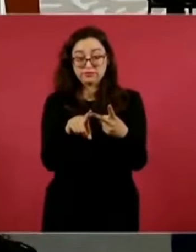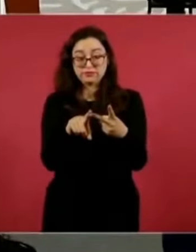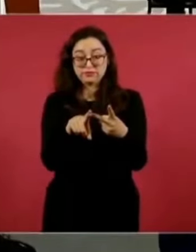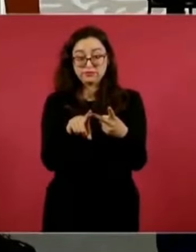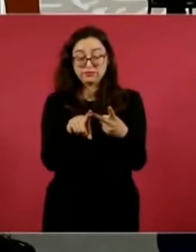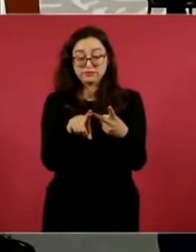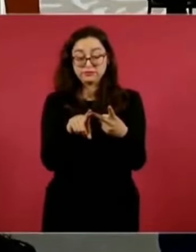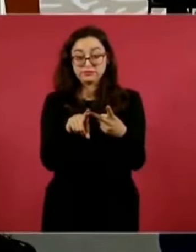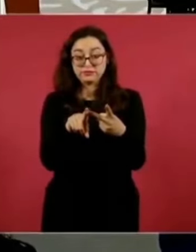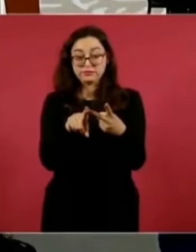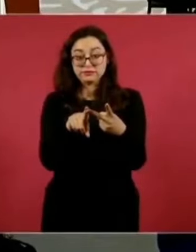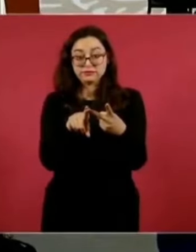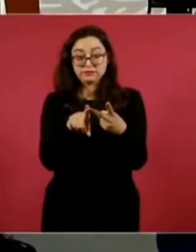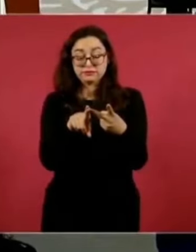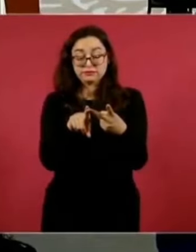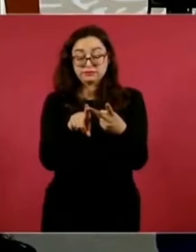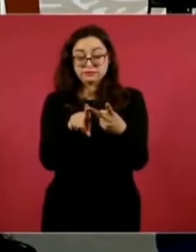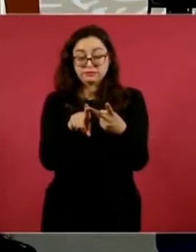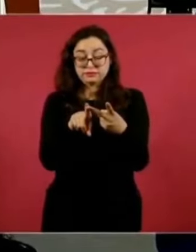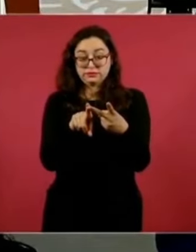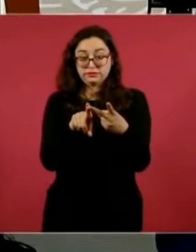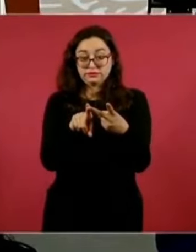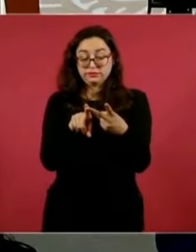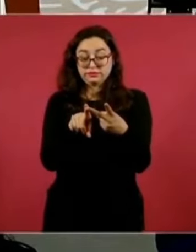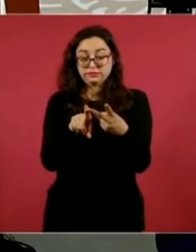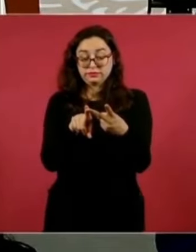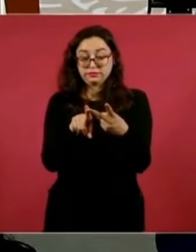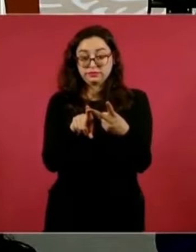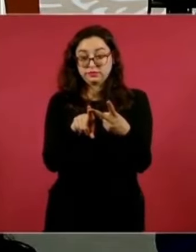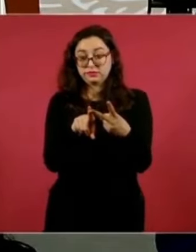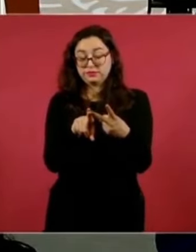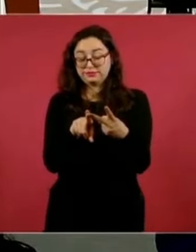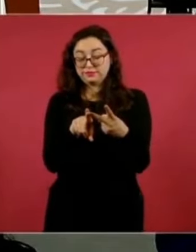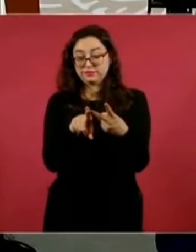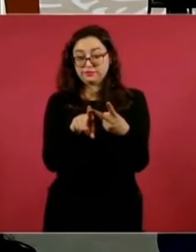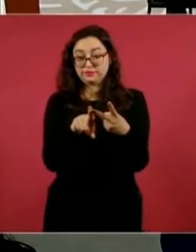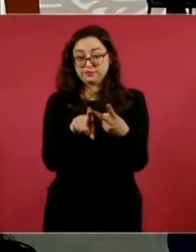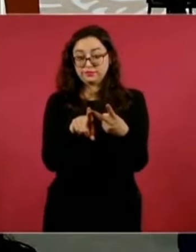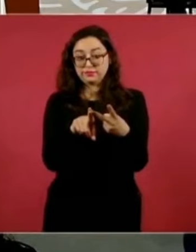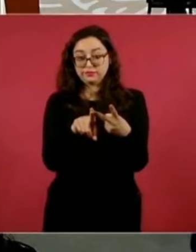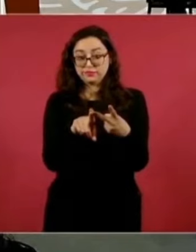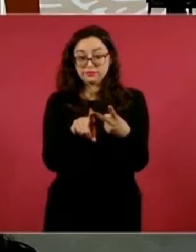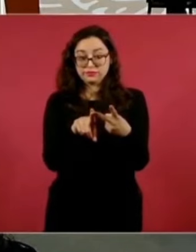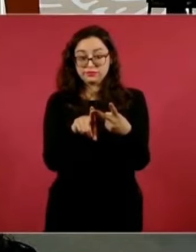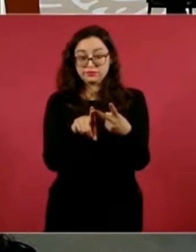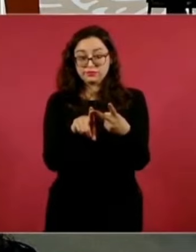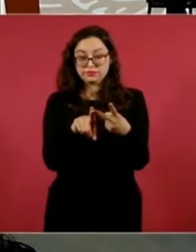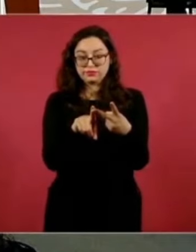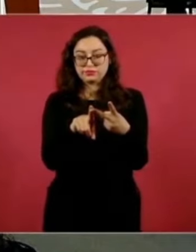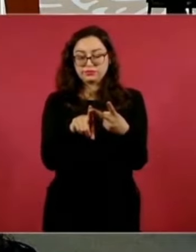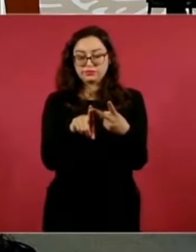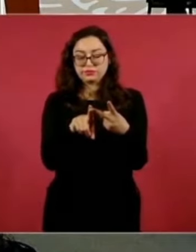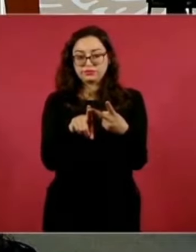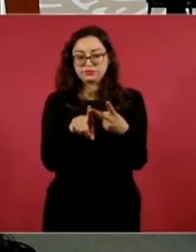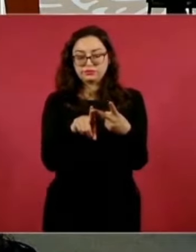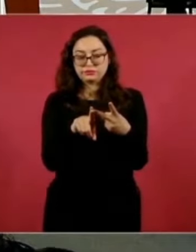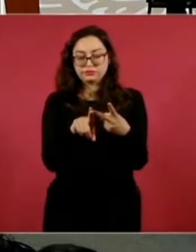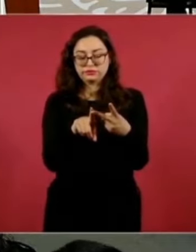le dé la confianza